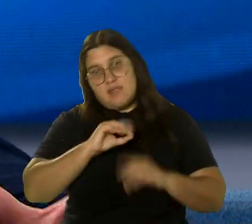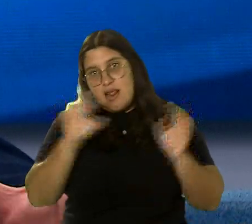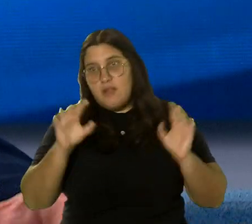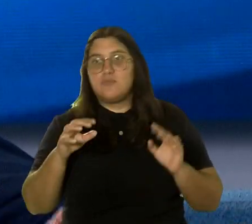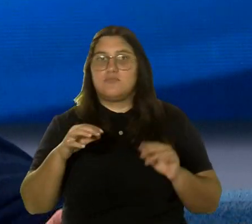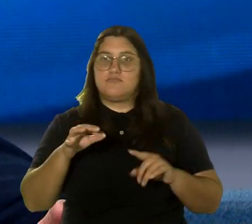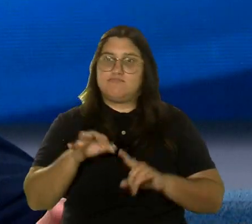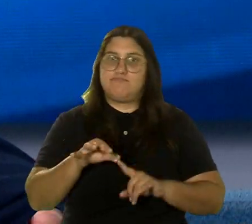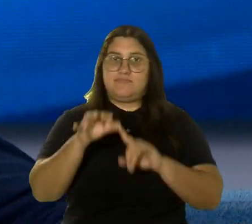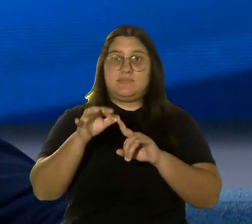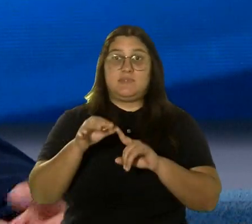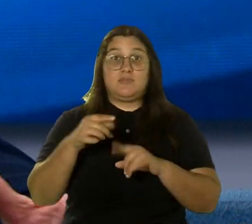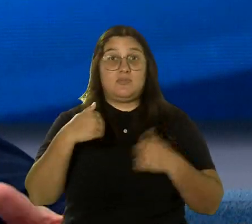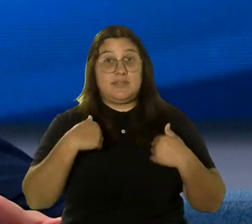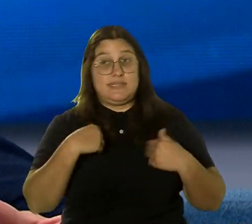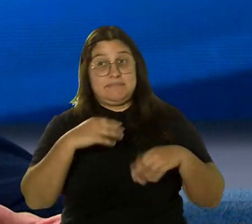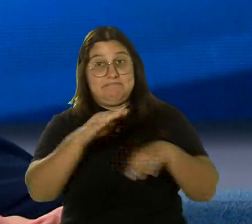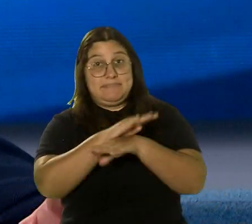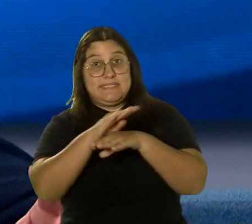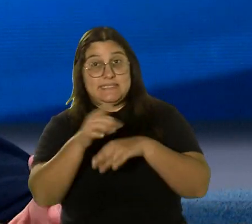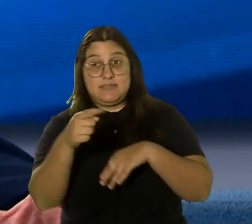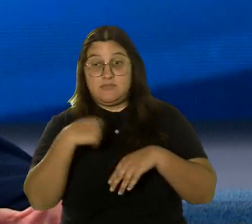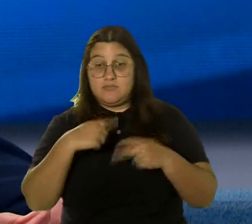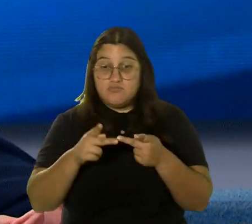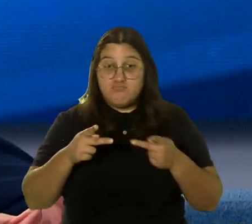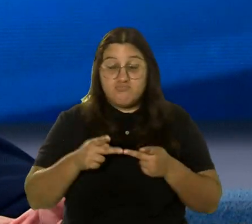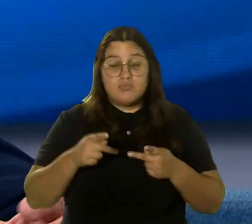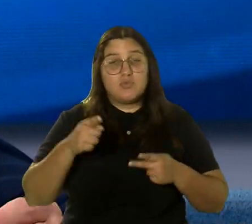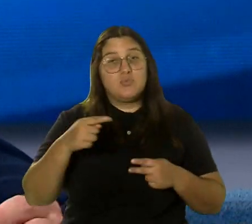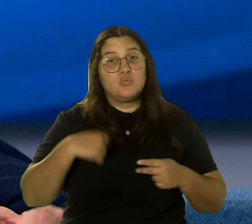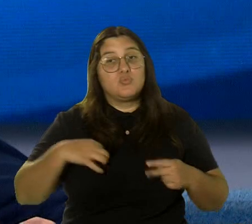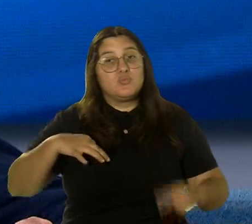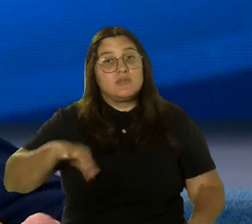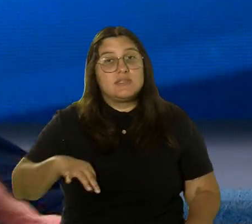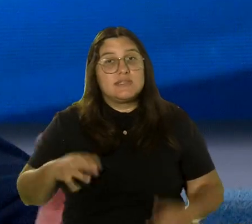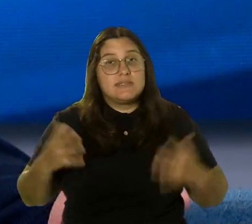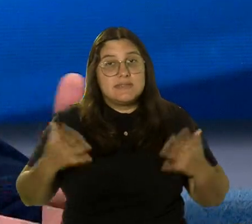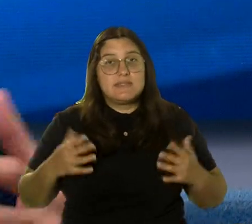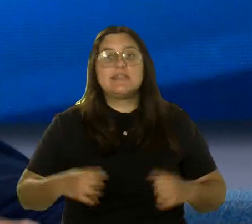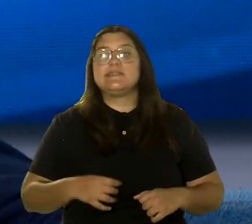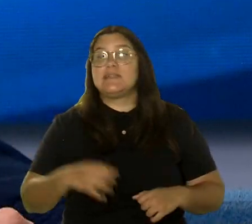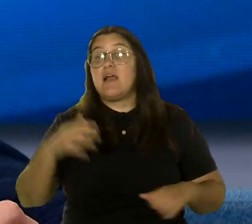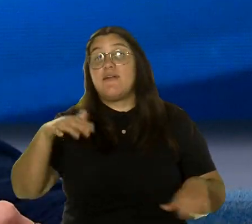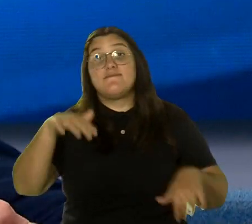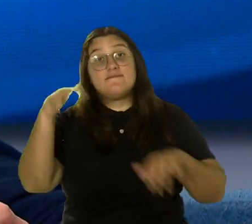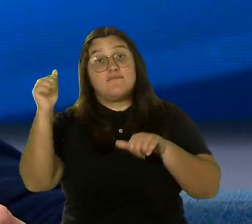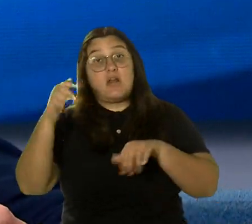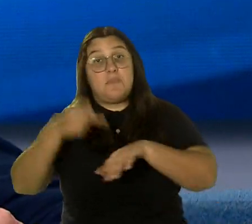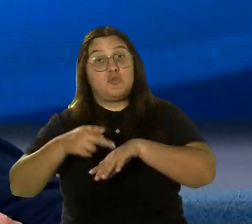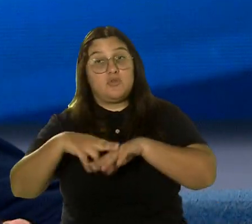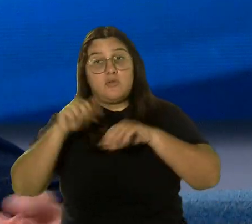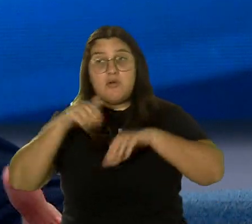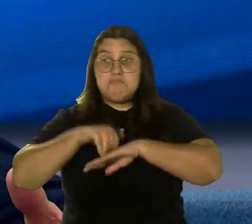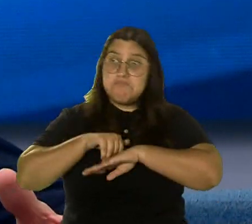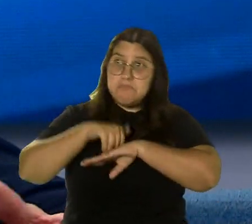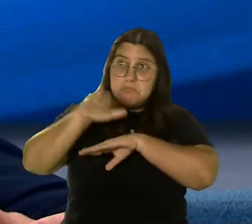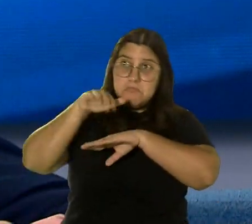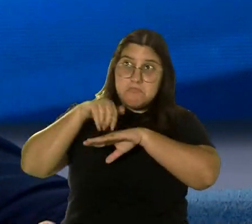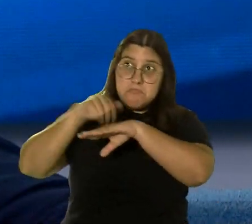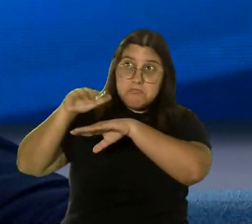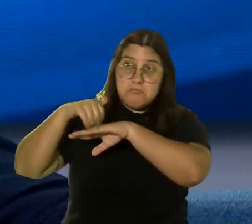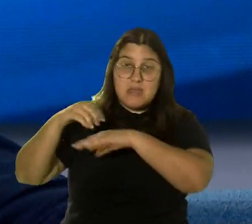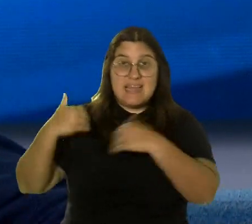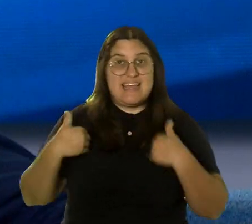Si tú tienes una empresa local, tú solicitas el decreto, y con ese decreto tú puedes exportar fuera de Puerto Rico y tienes unos beneficios contributivos